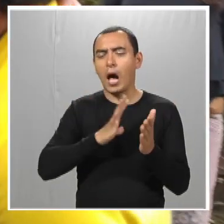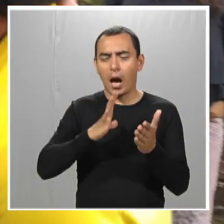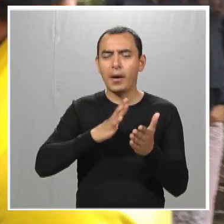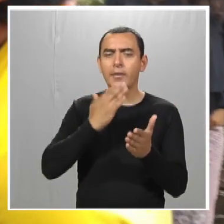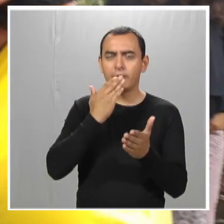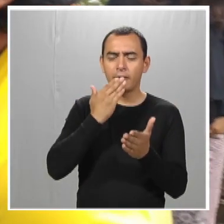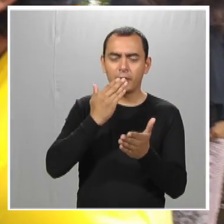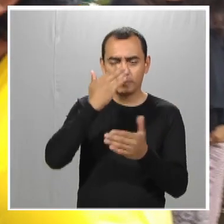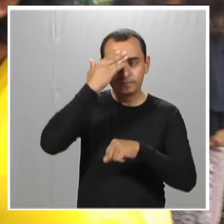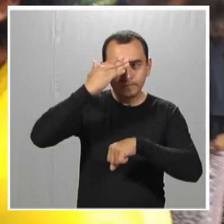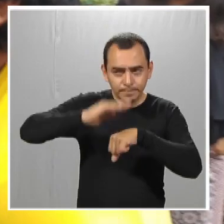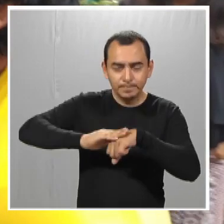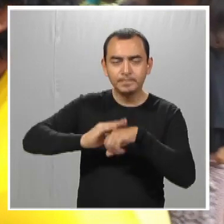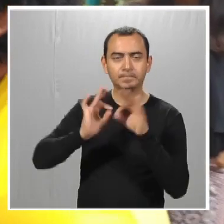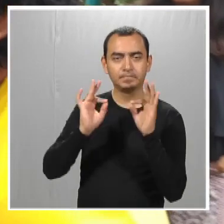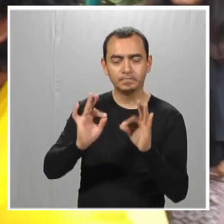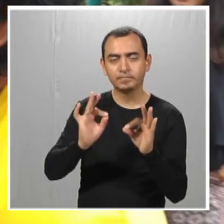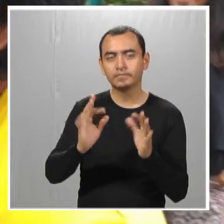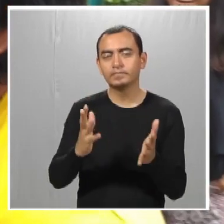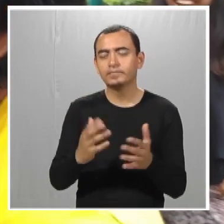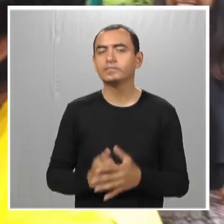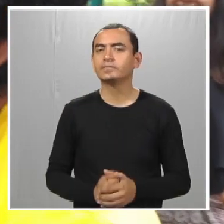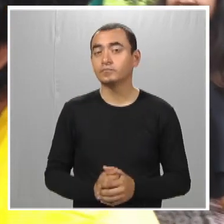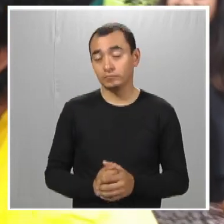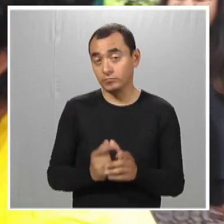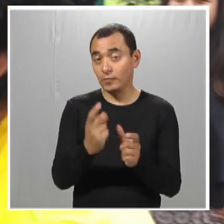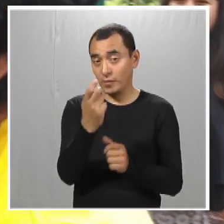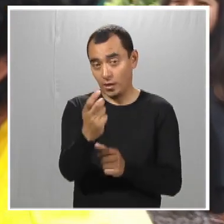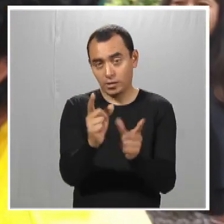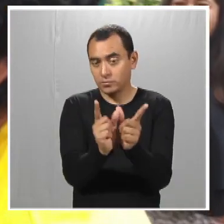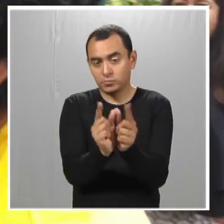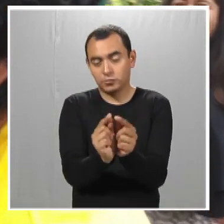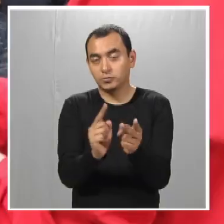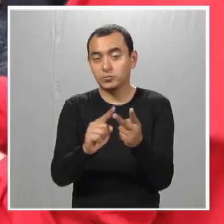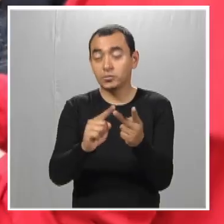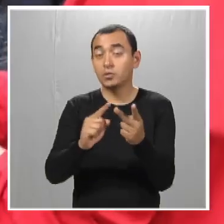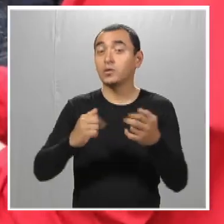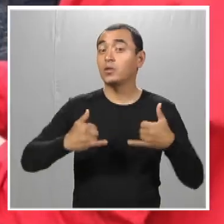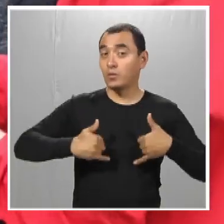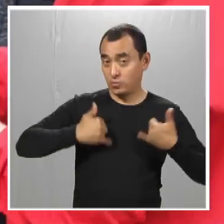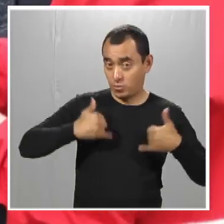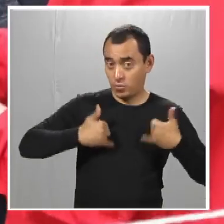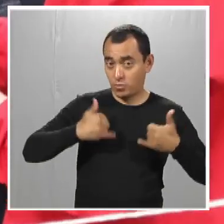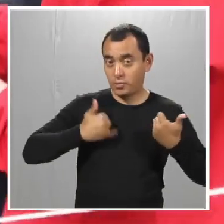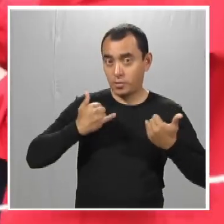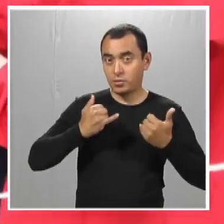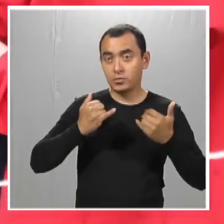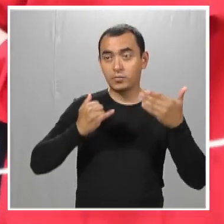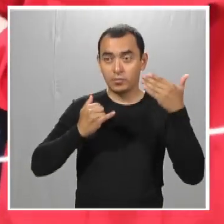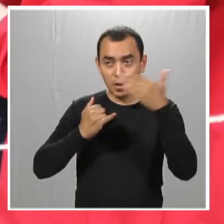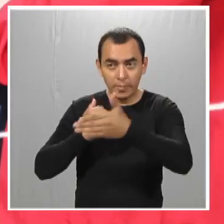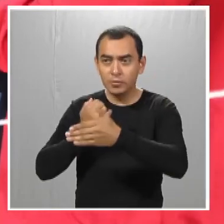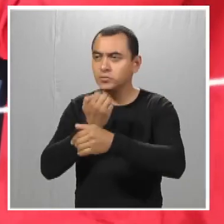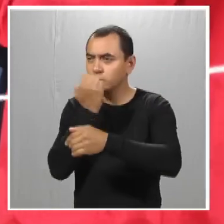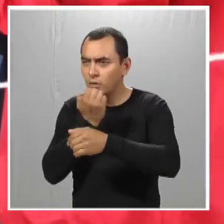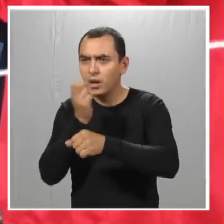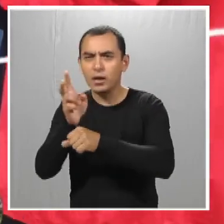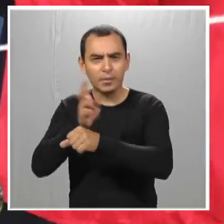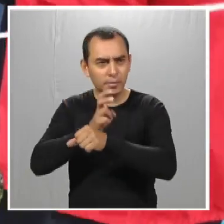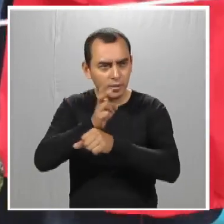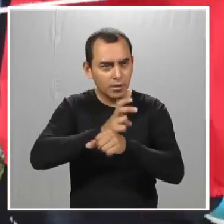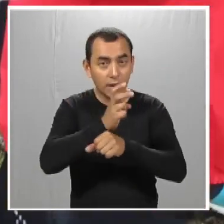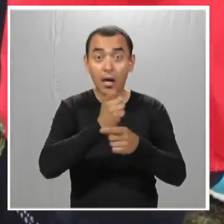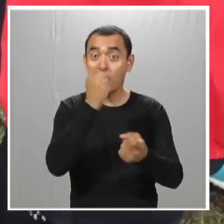como, pues sí, anotado, que lo sepamos y nada más. Con los chicos, con los jóvenes vamos a las